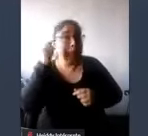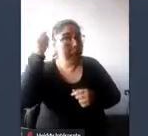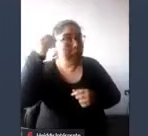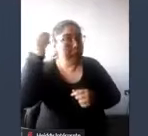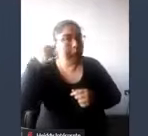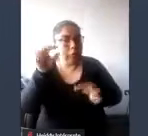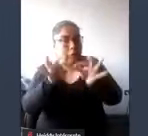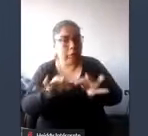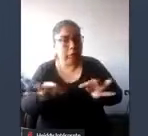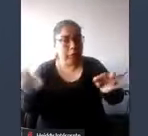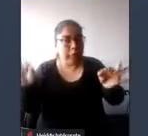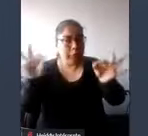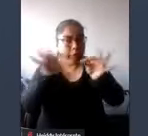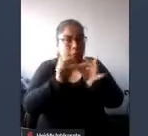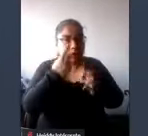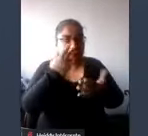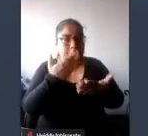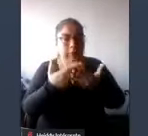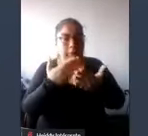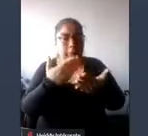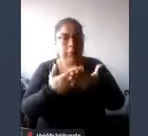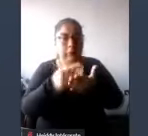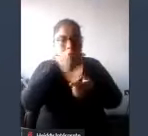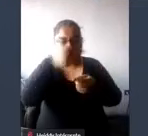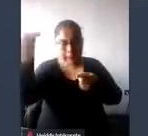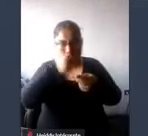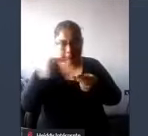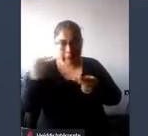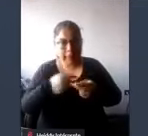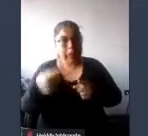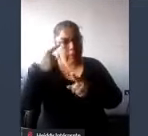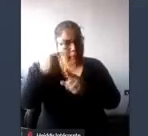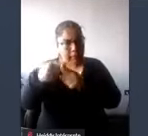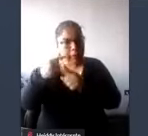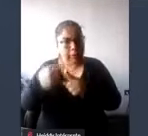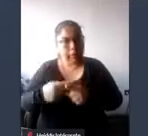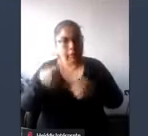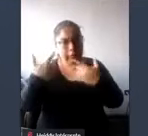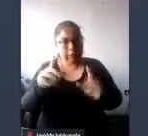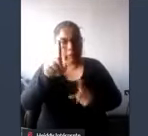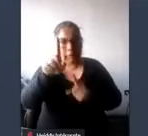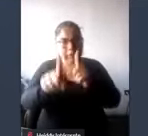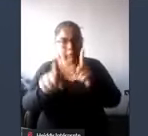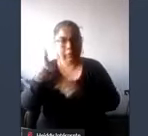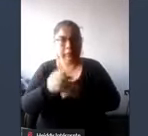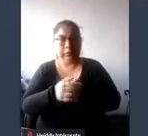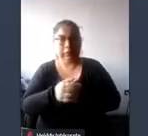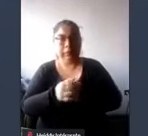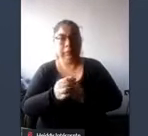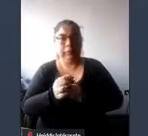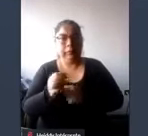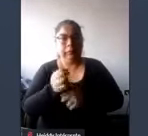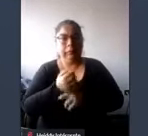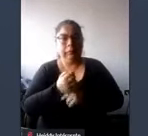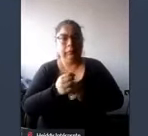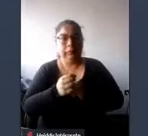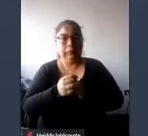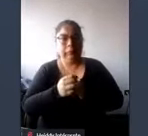importantes recalcar y remarcar además de lo que ya han dicho mis antecesores eh